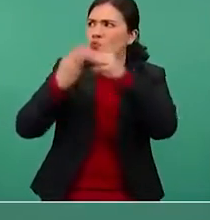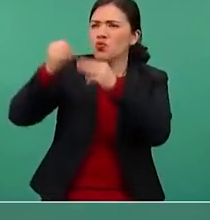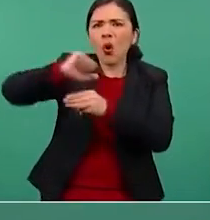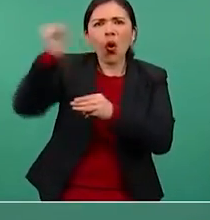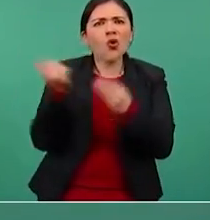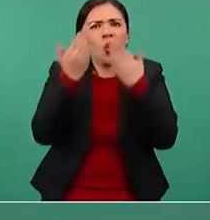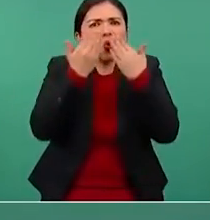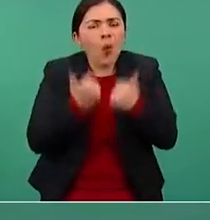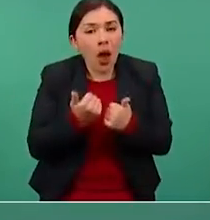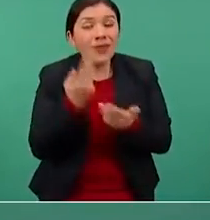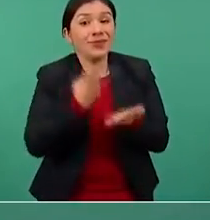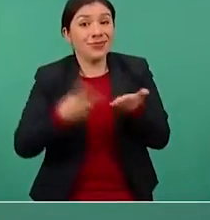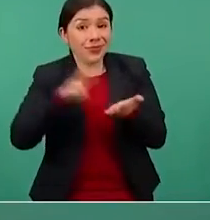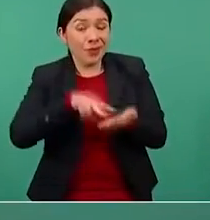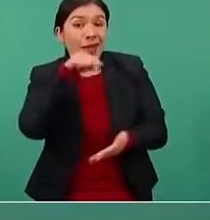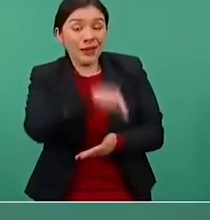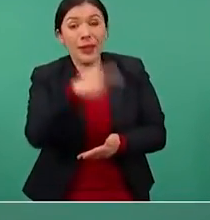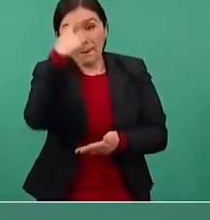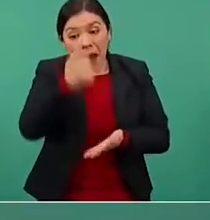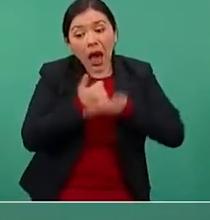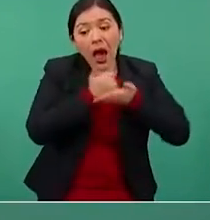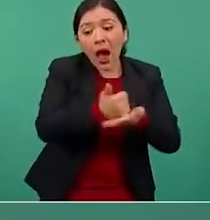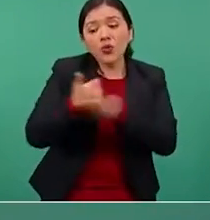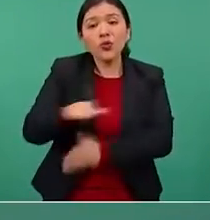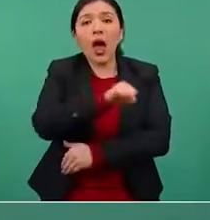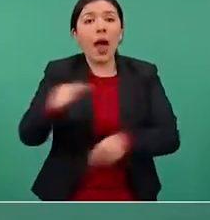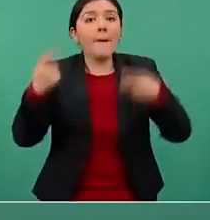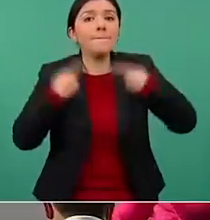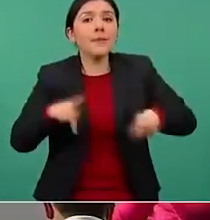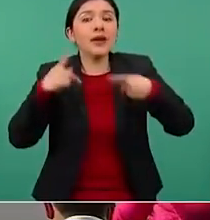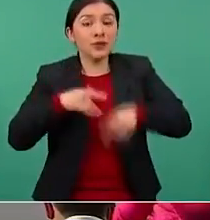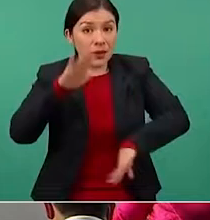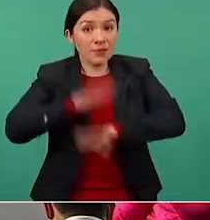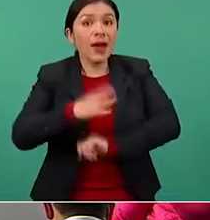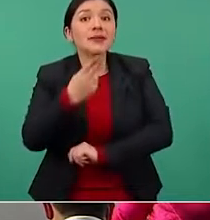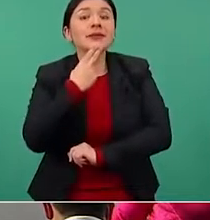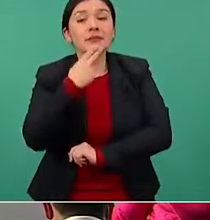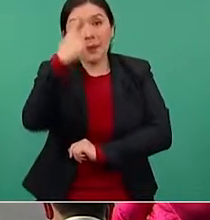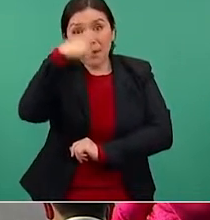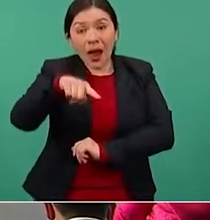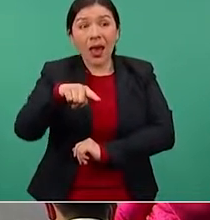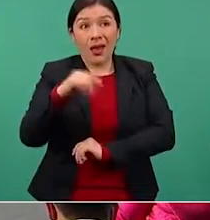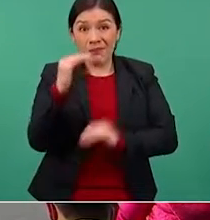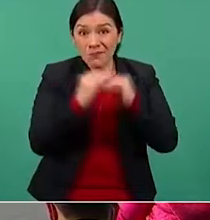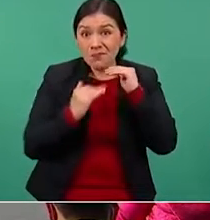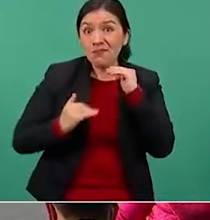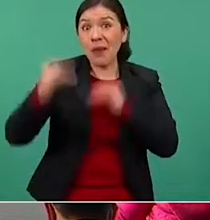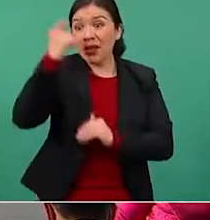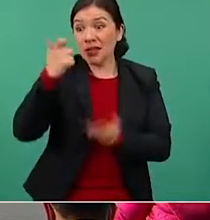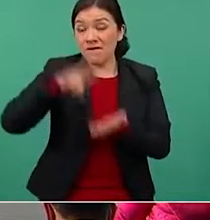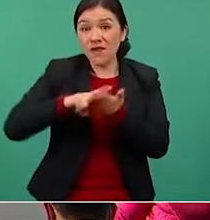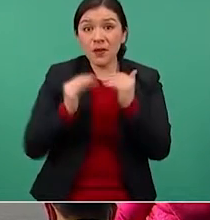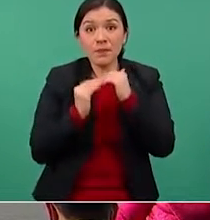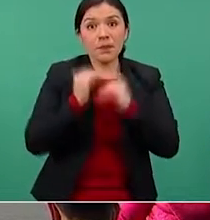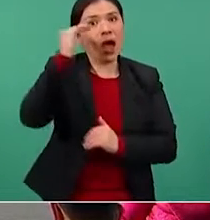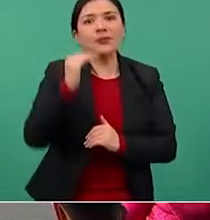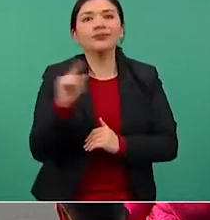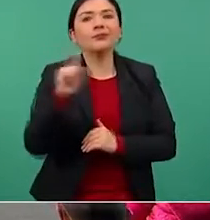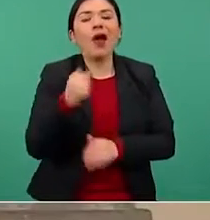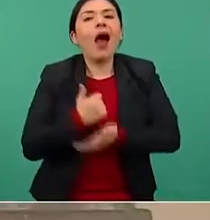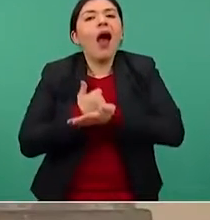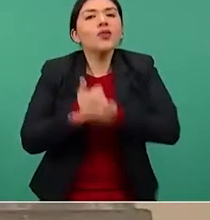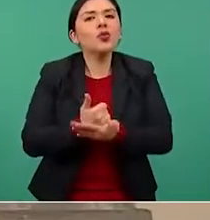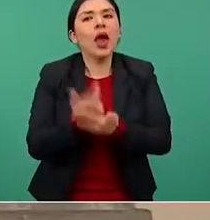trae beneficios para la población porque ayuda a que no haya un incremento en el precio de los